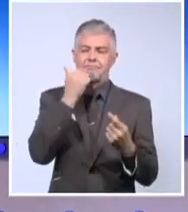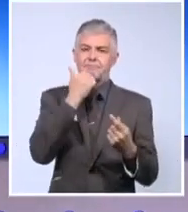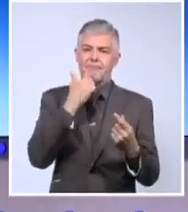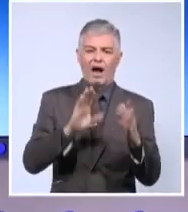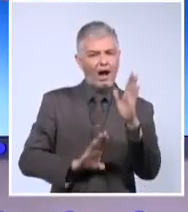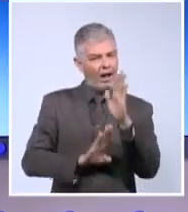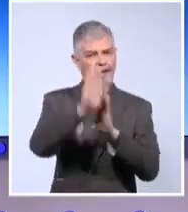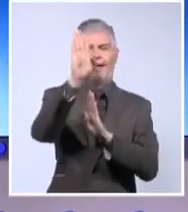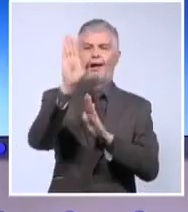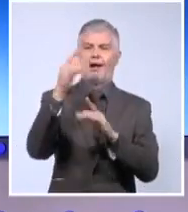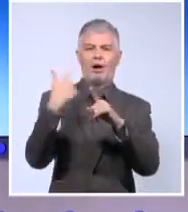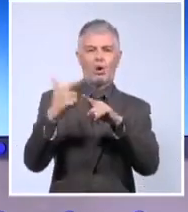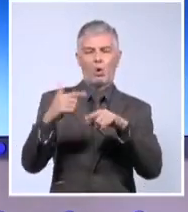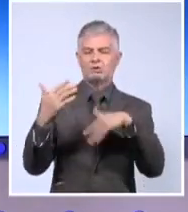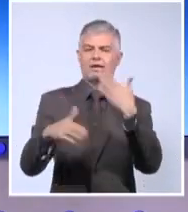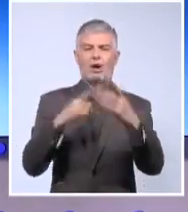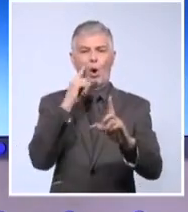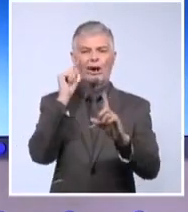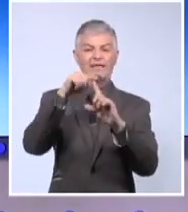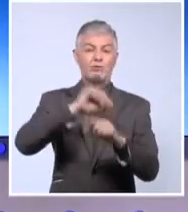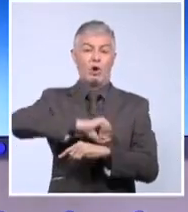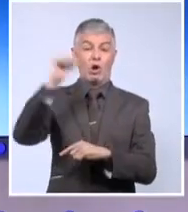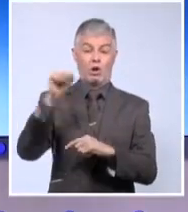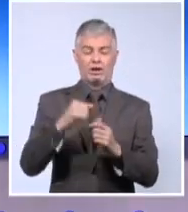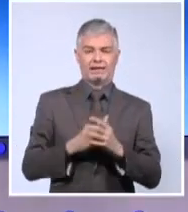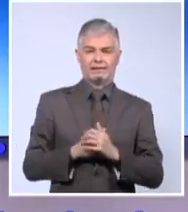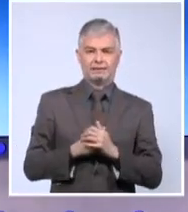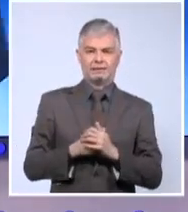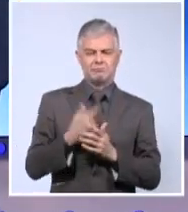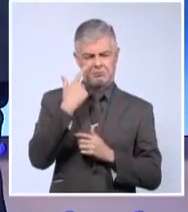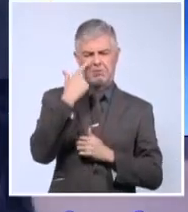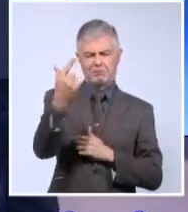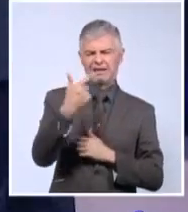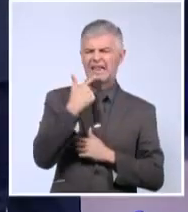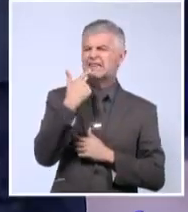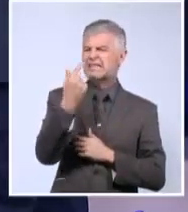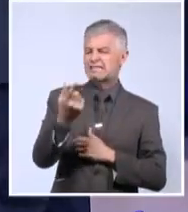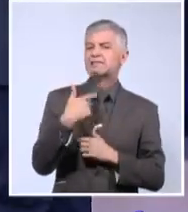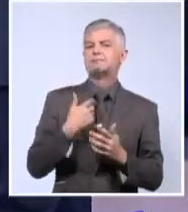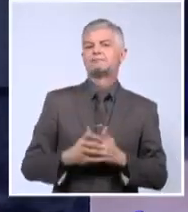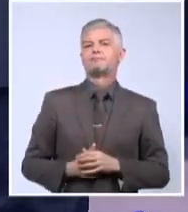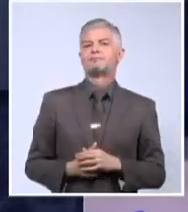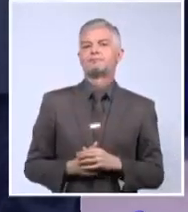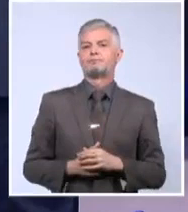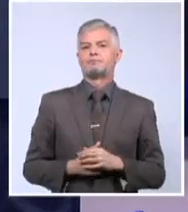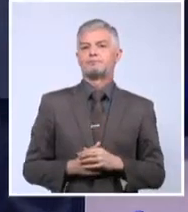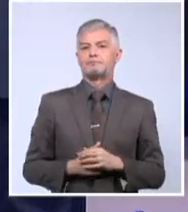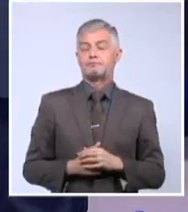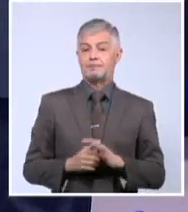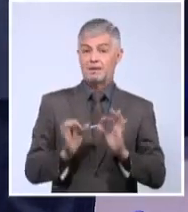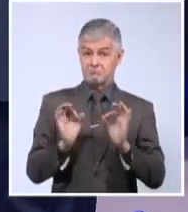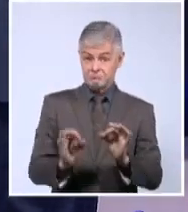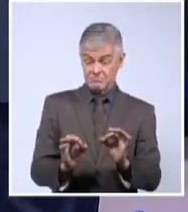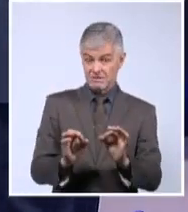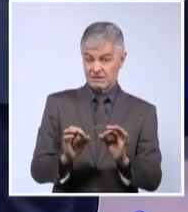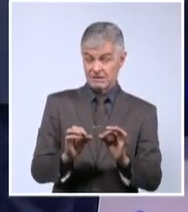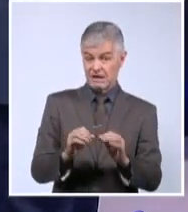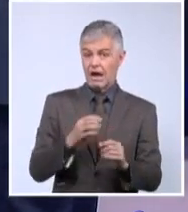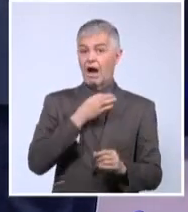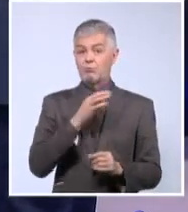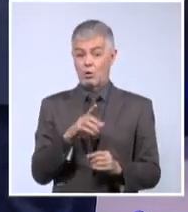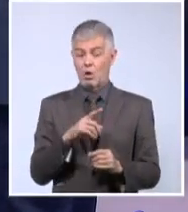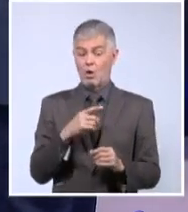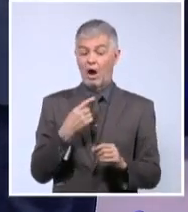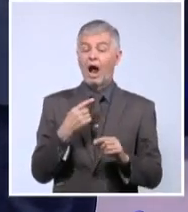alerto, ya está ensayado en otros países. Vamos a ver qué fue lo que dijo esta persona. Adelante. Si hay una